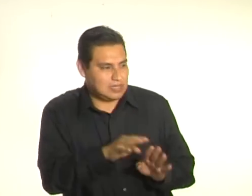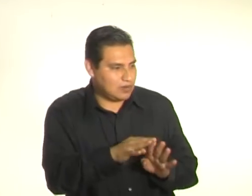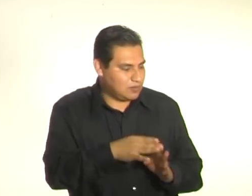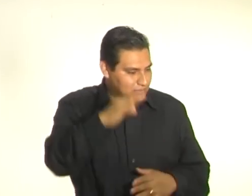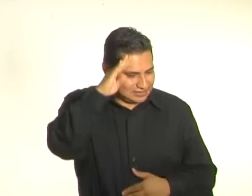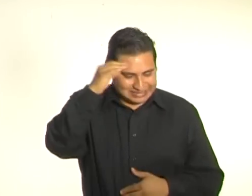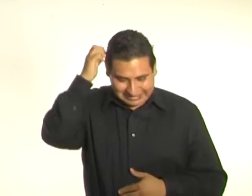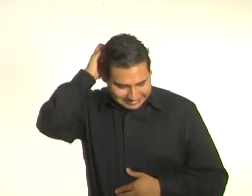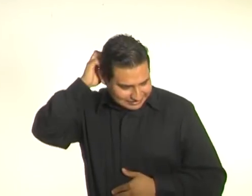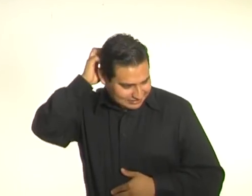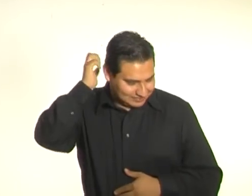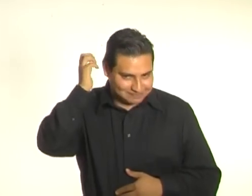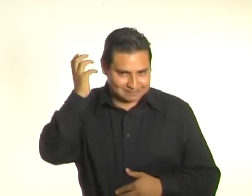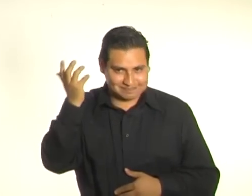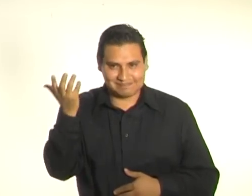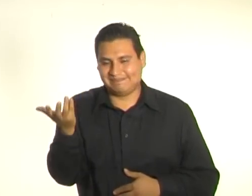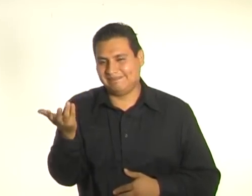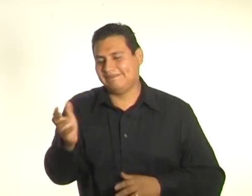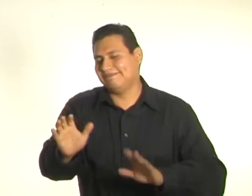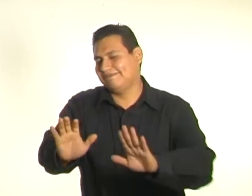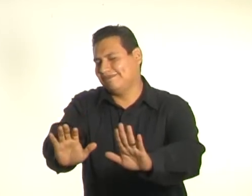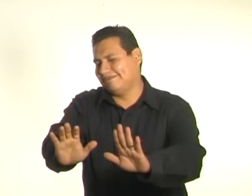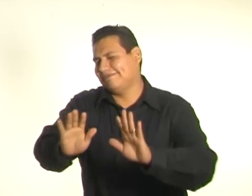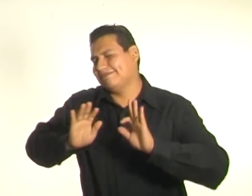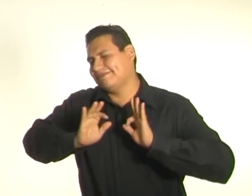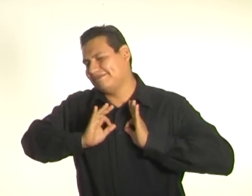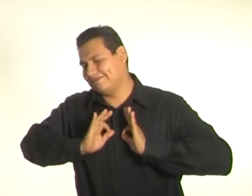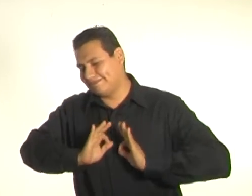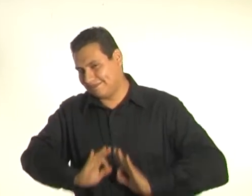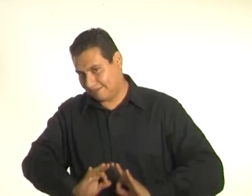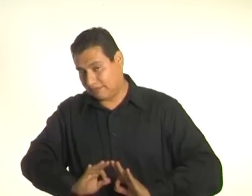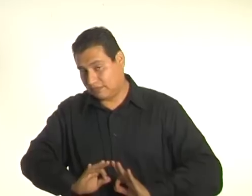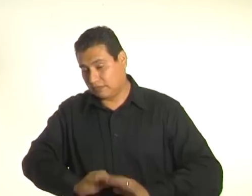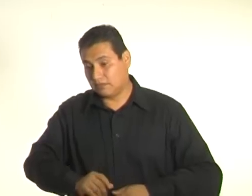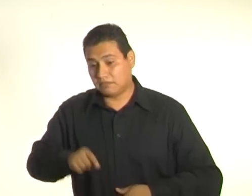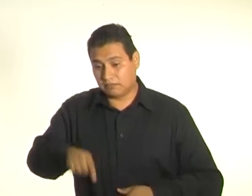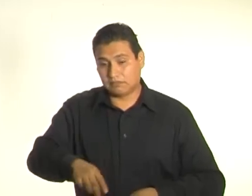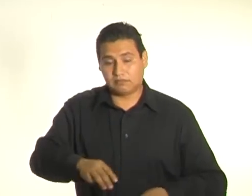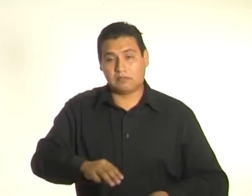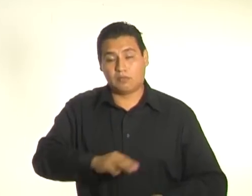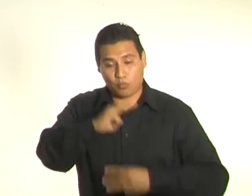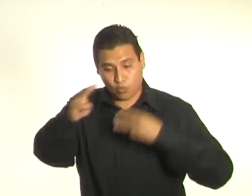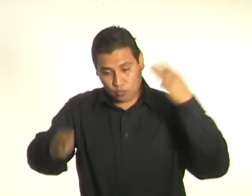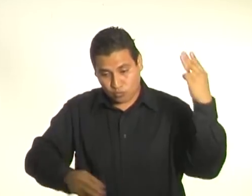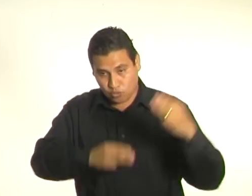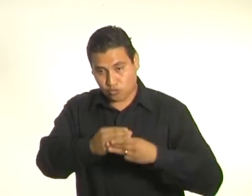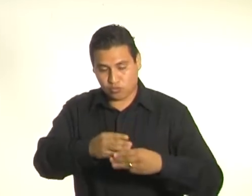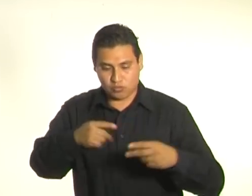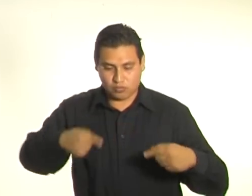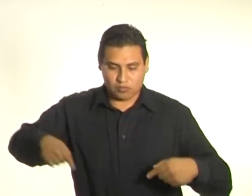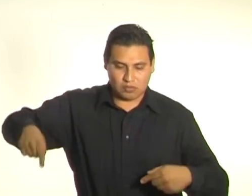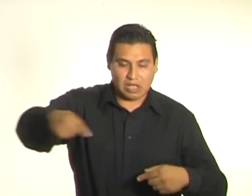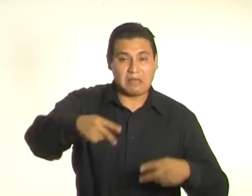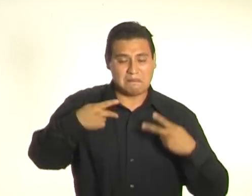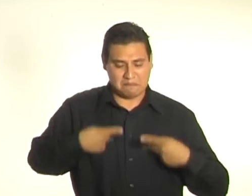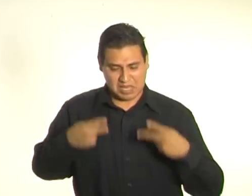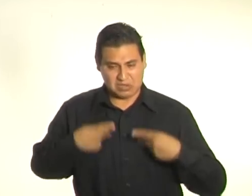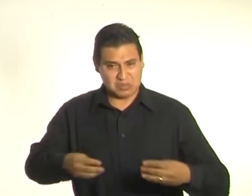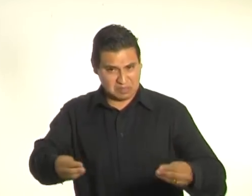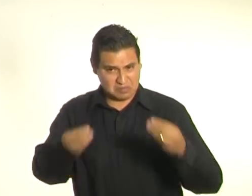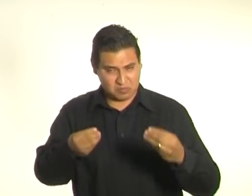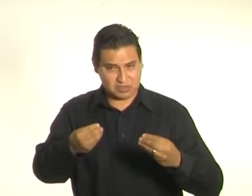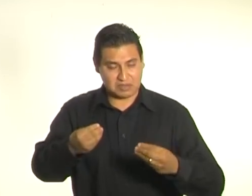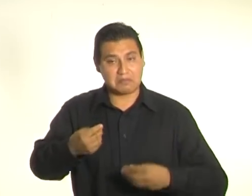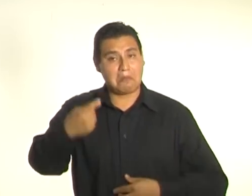este mundo, nadie, nadie sabe todo de todo. Ni los maestros, ni los grandes científicos saben todo.